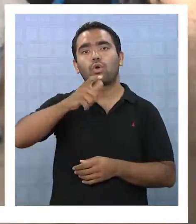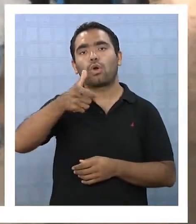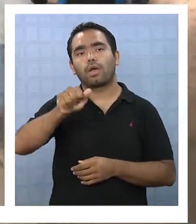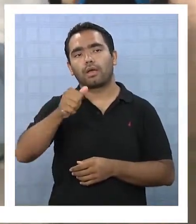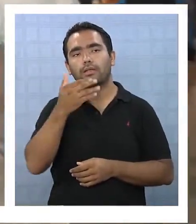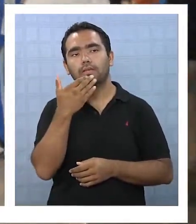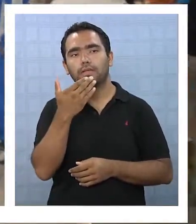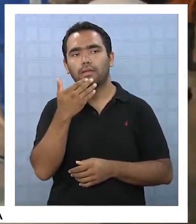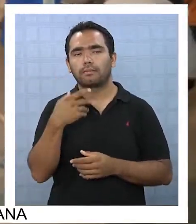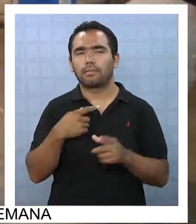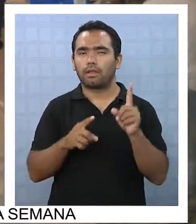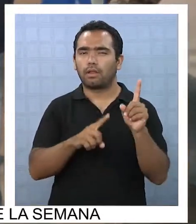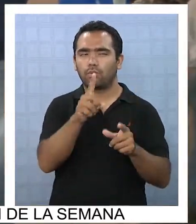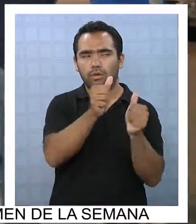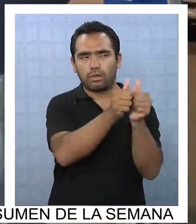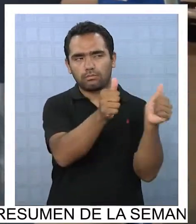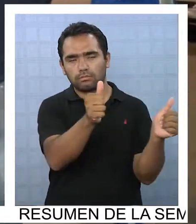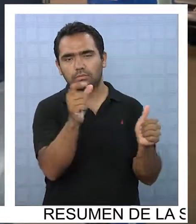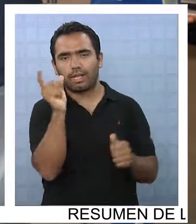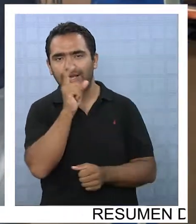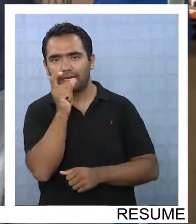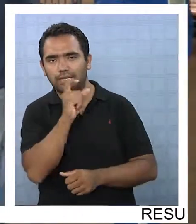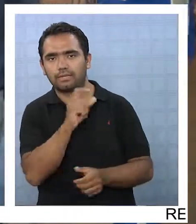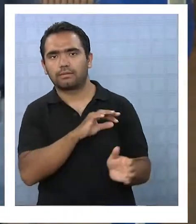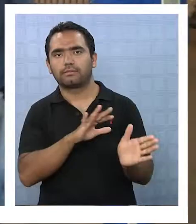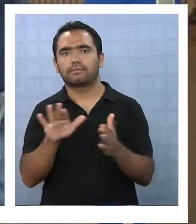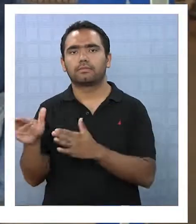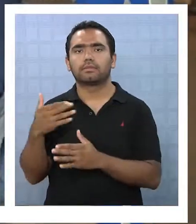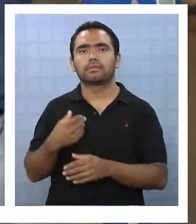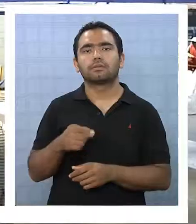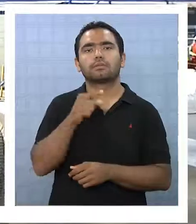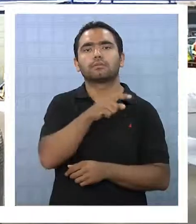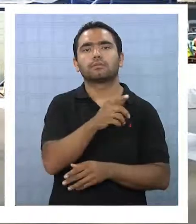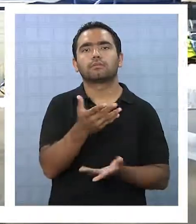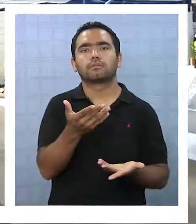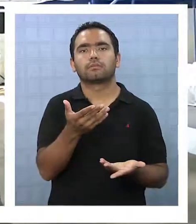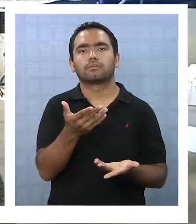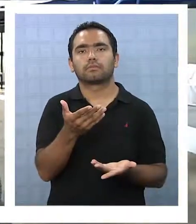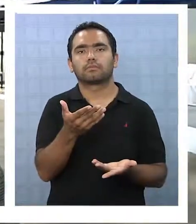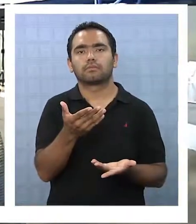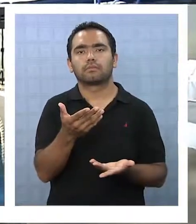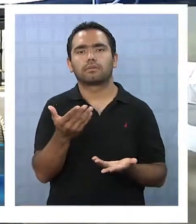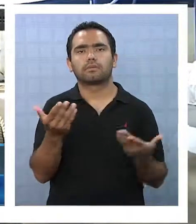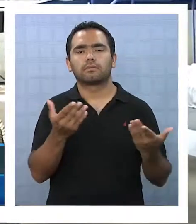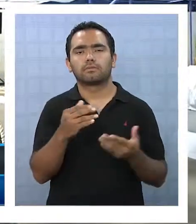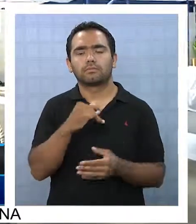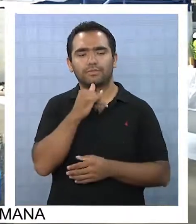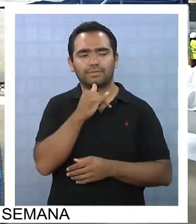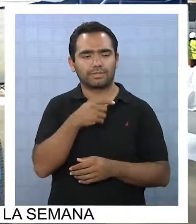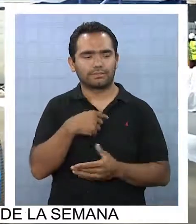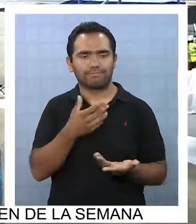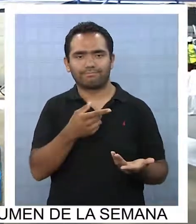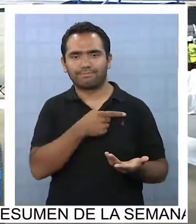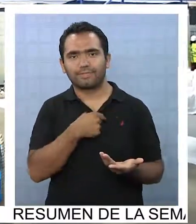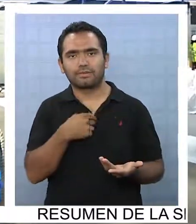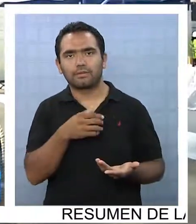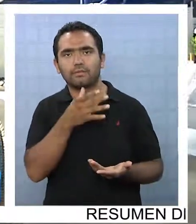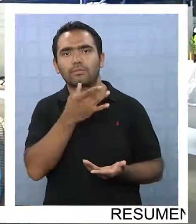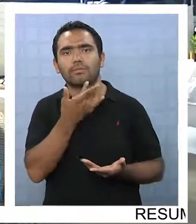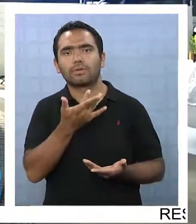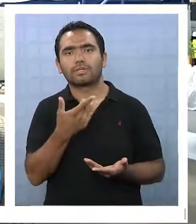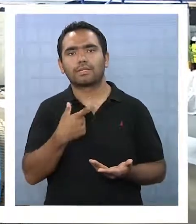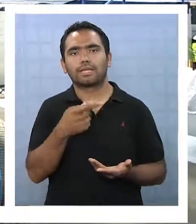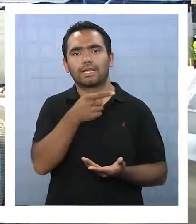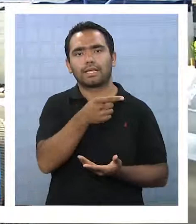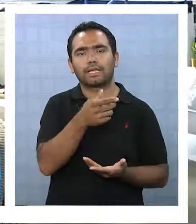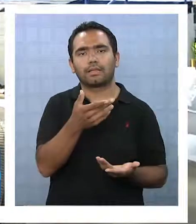criticar la gestión de la autoridad. Hay un completo, ¿cómo llamarlo? Para no dañar, porque se trata de construir,